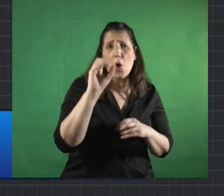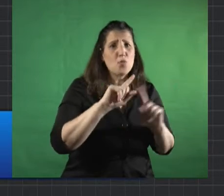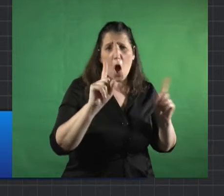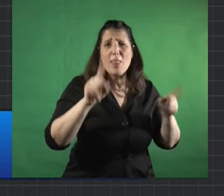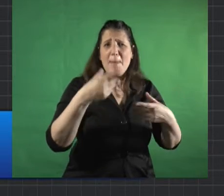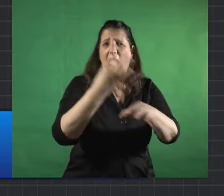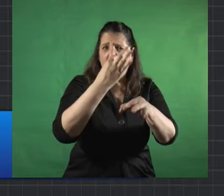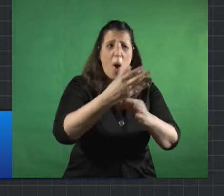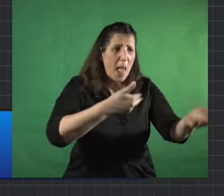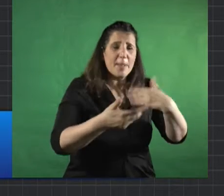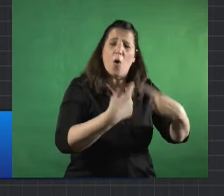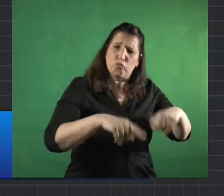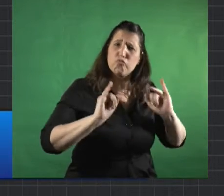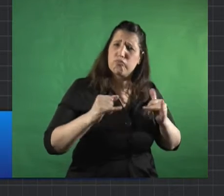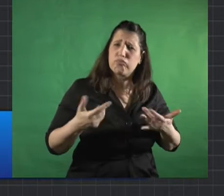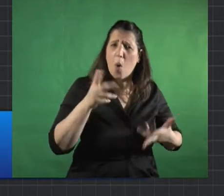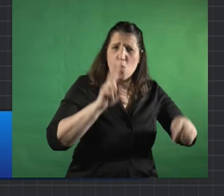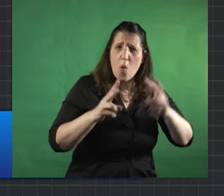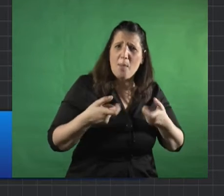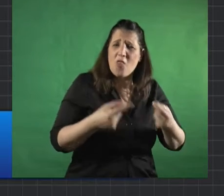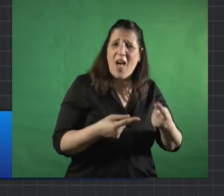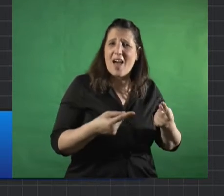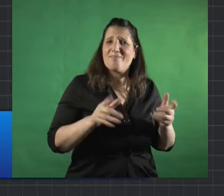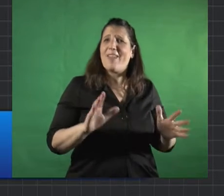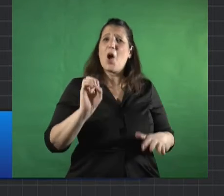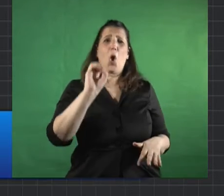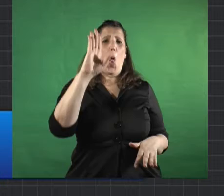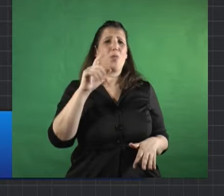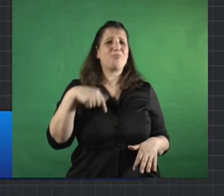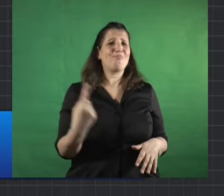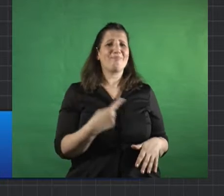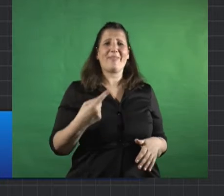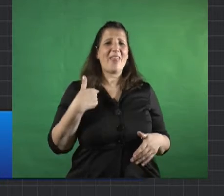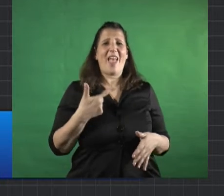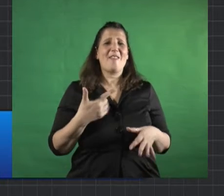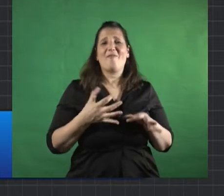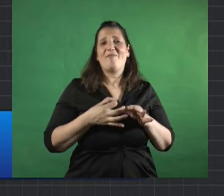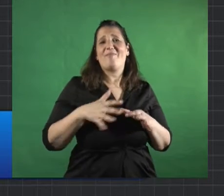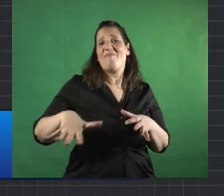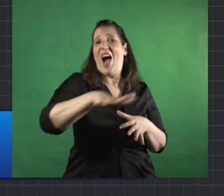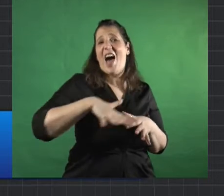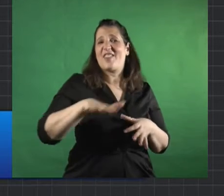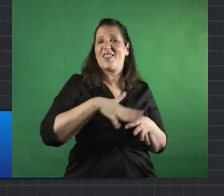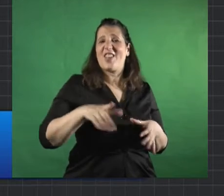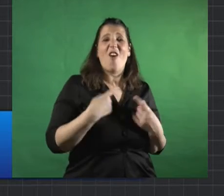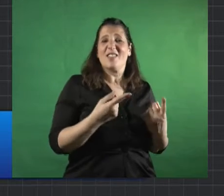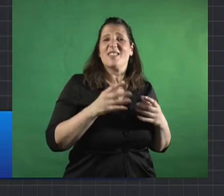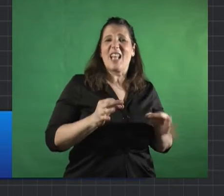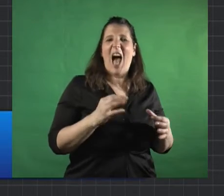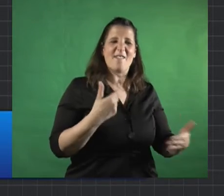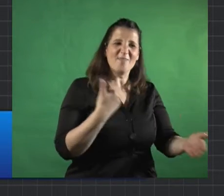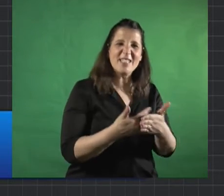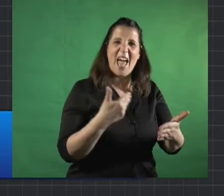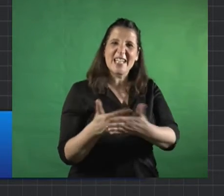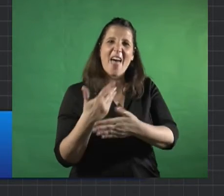también ahí en el club que es lo que más nos gusta nos destacamos por eso por ser un club enteramente de barrio y estando ahí en la necesidad de los chicos somos